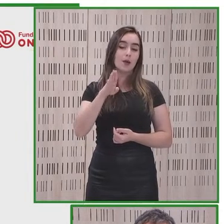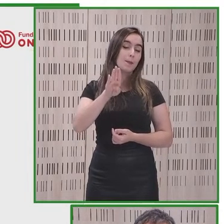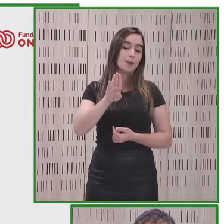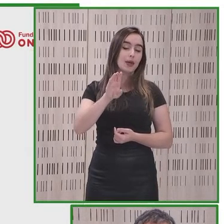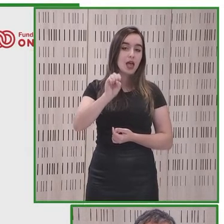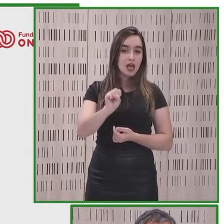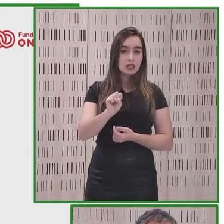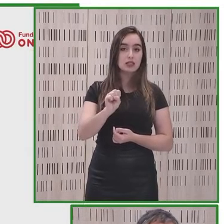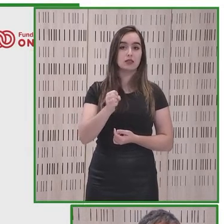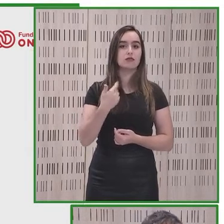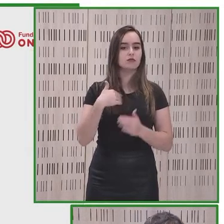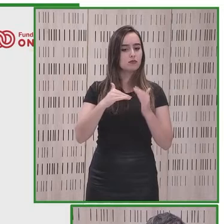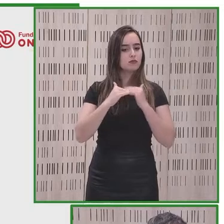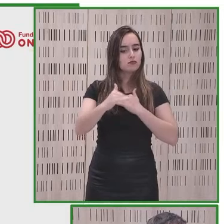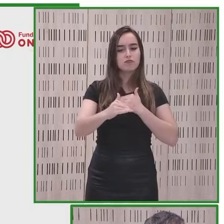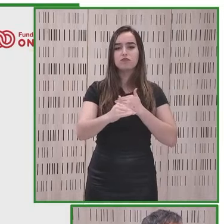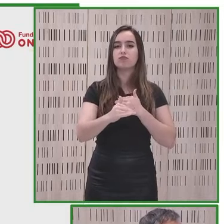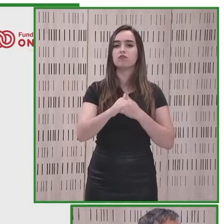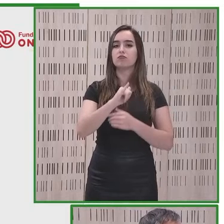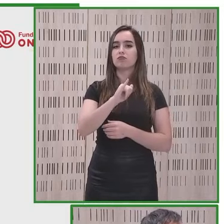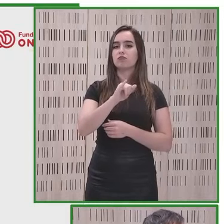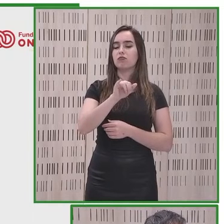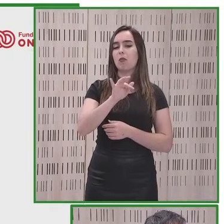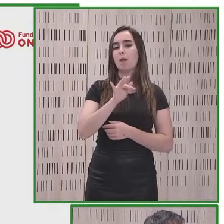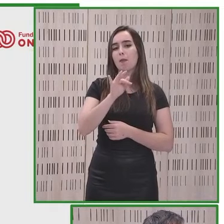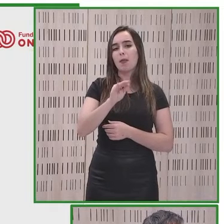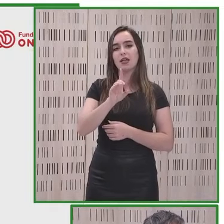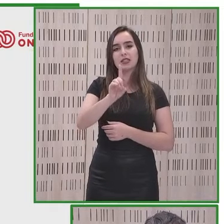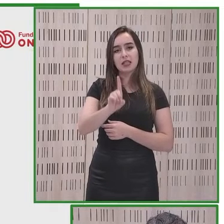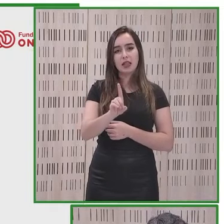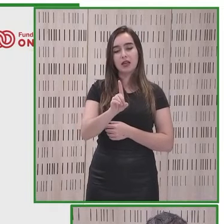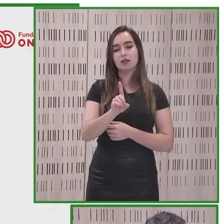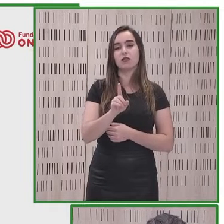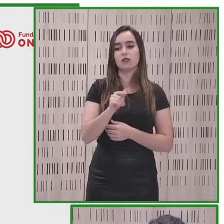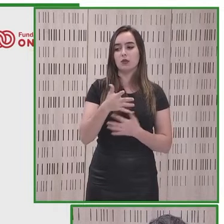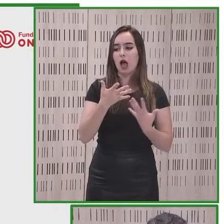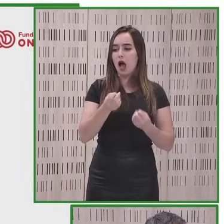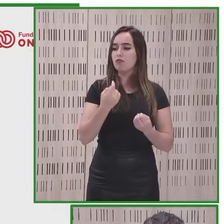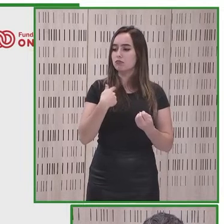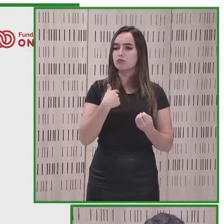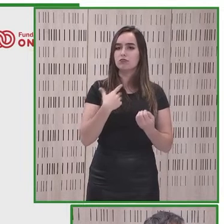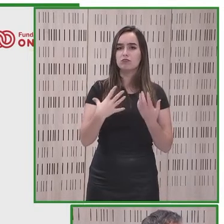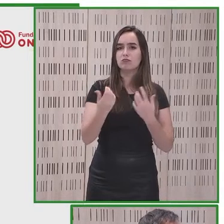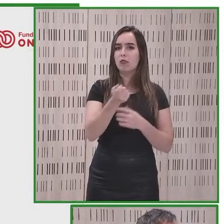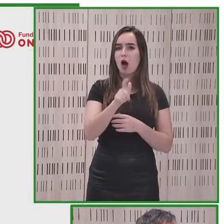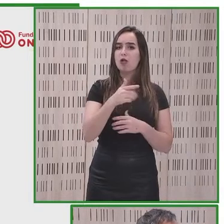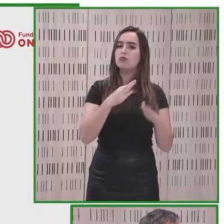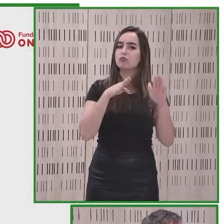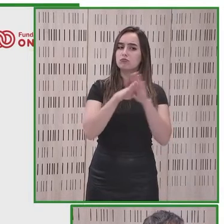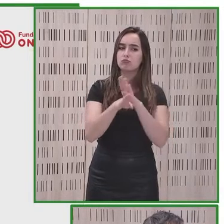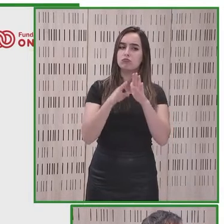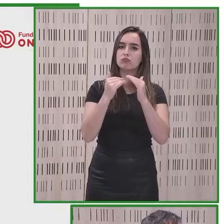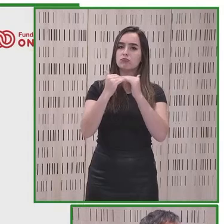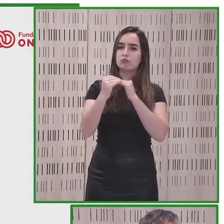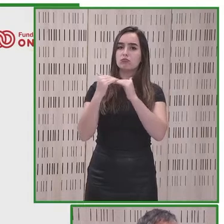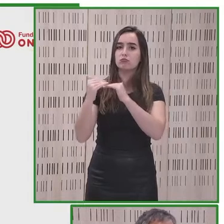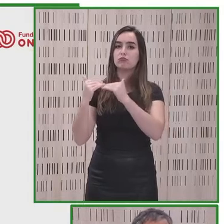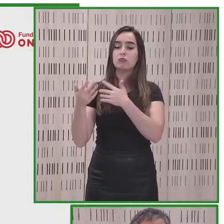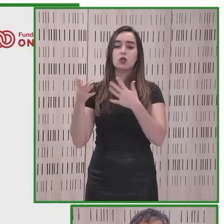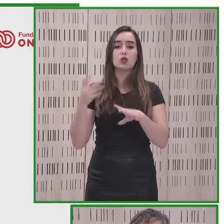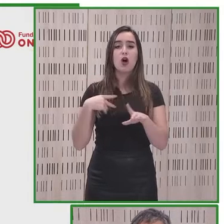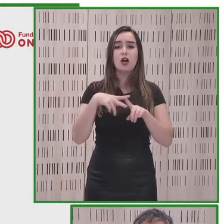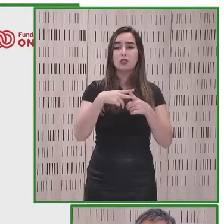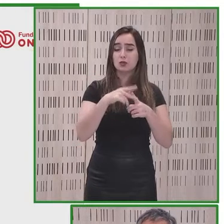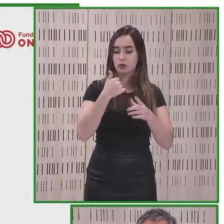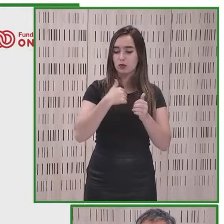es un proyecto 100% I más D es un proyecto que hemos utilizado para deducciones fiscales con lo cual estamos en la línea de los instrumentos que